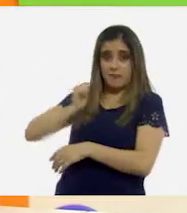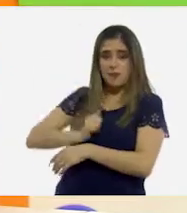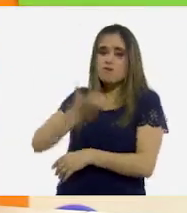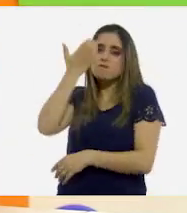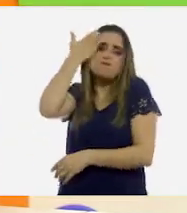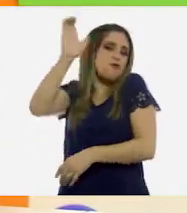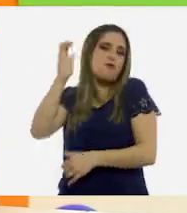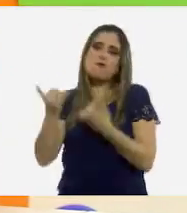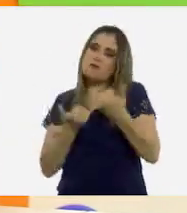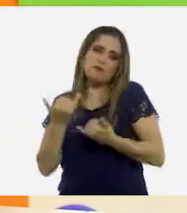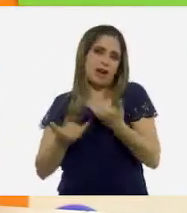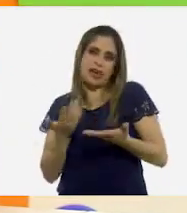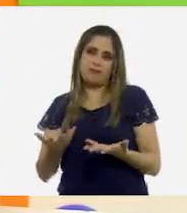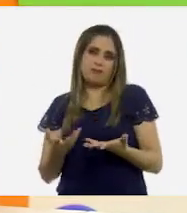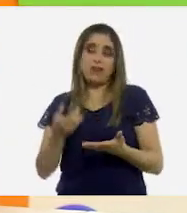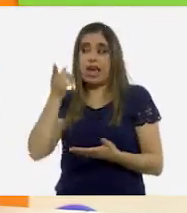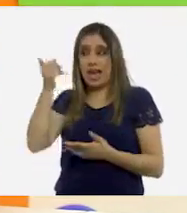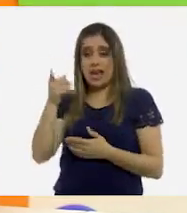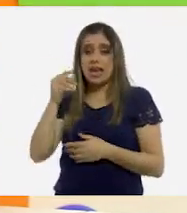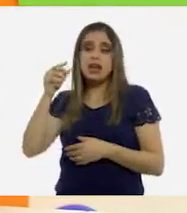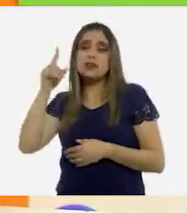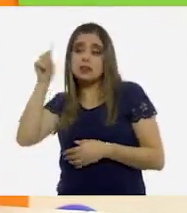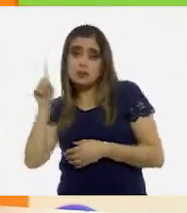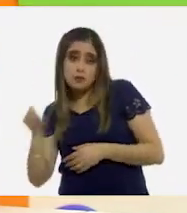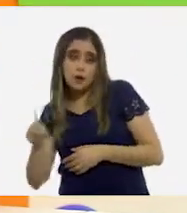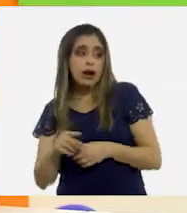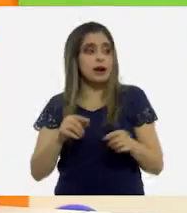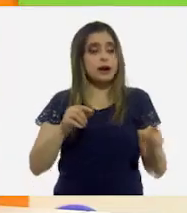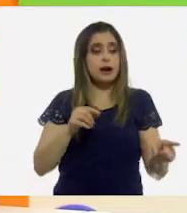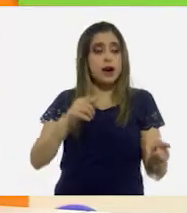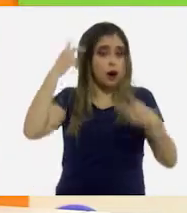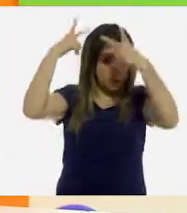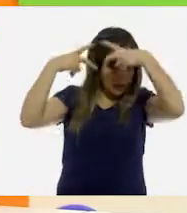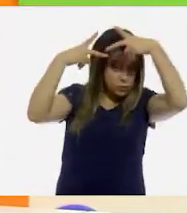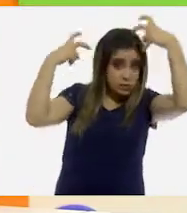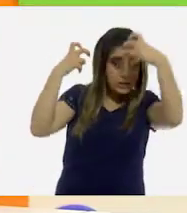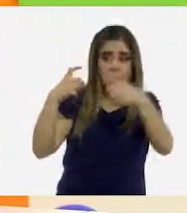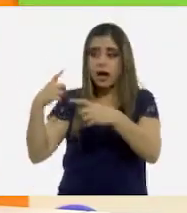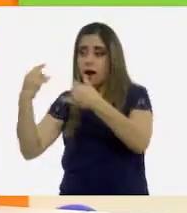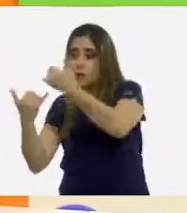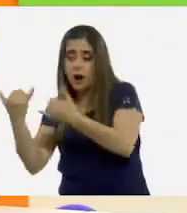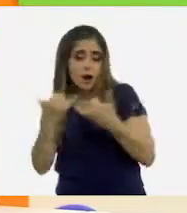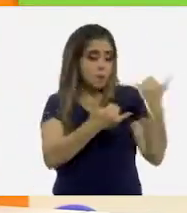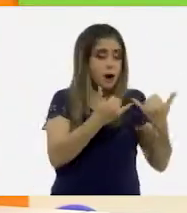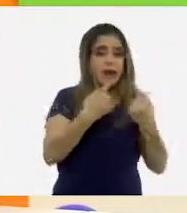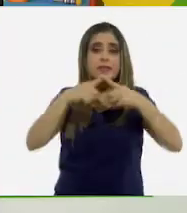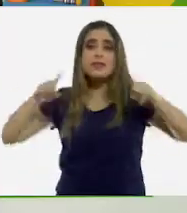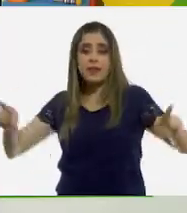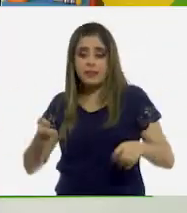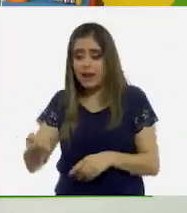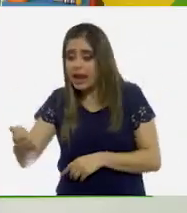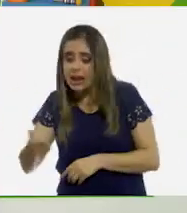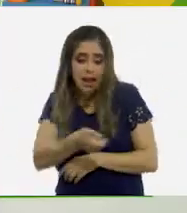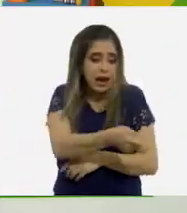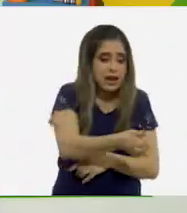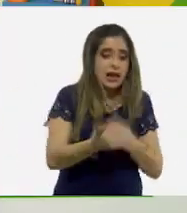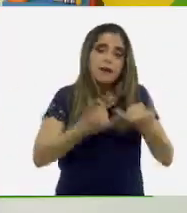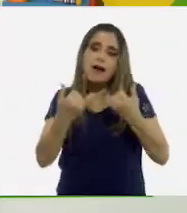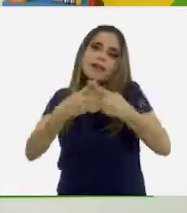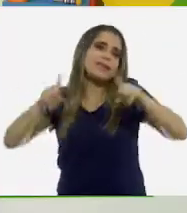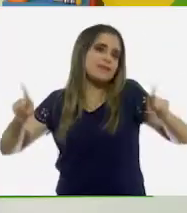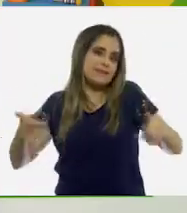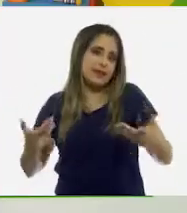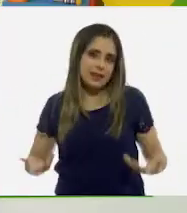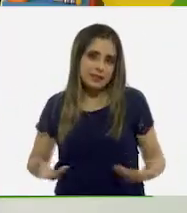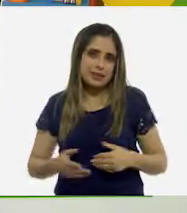ahora Sojar y Rosita están platicando de dos formas diferentes de jugar a las canicas. ¡Ah! Ya